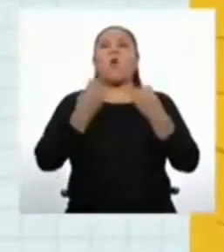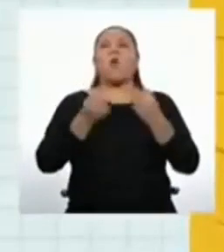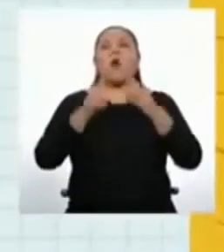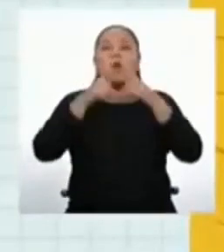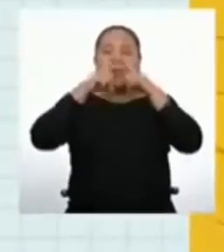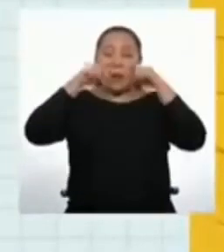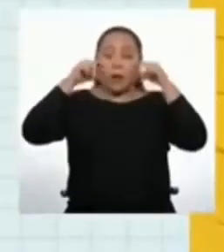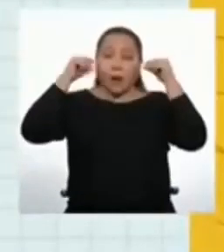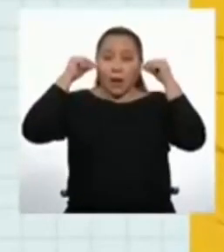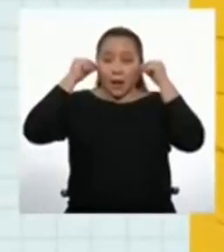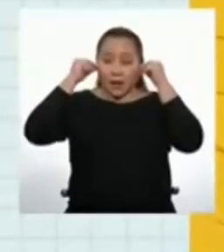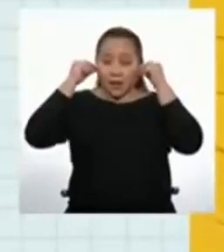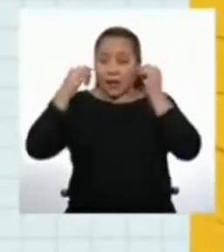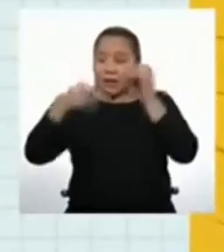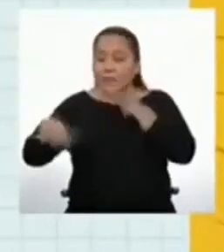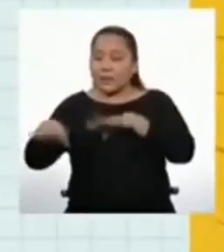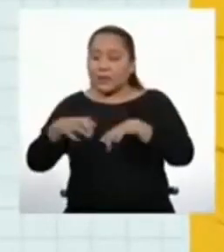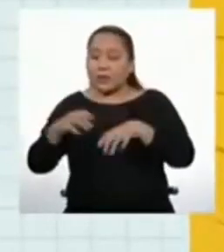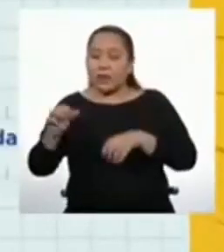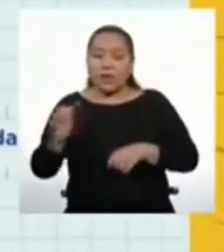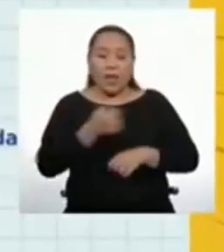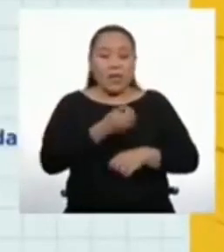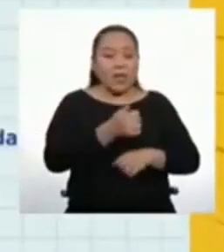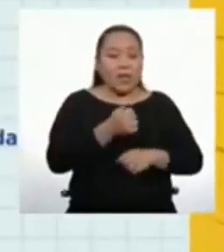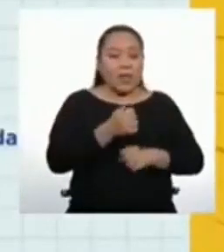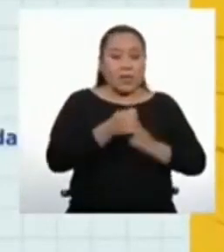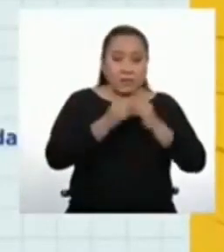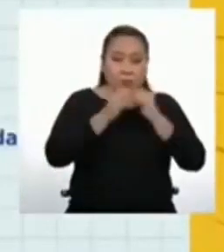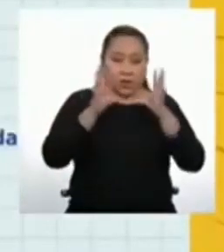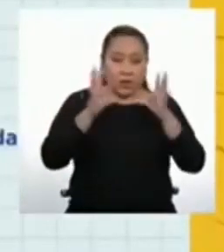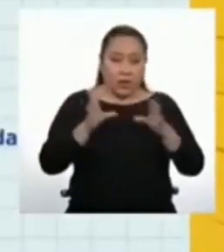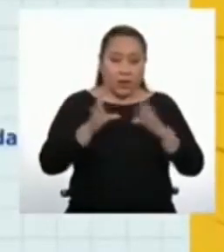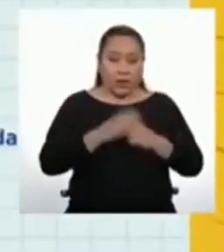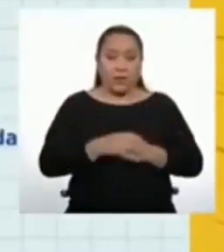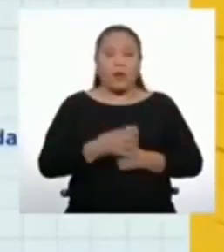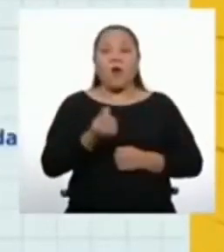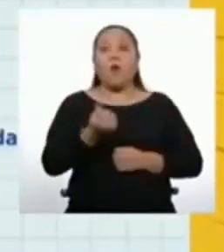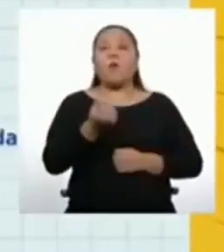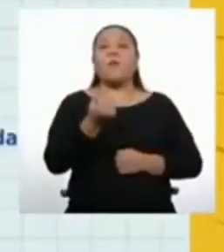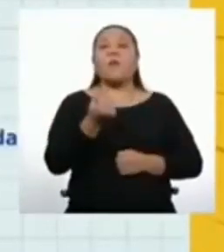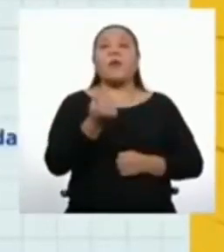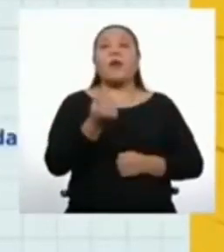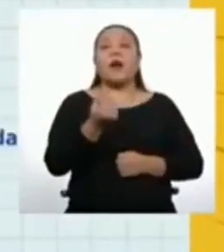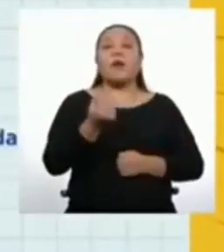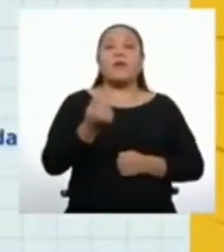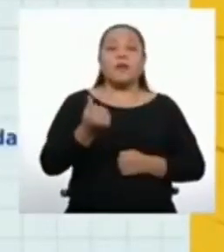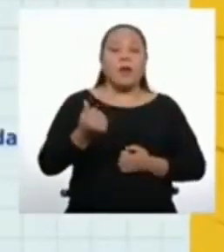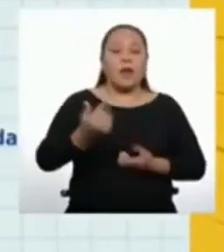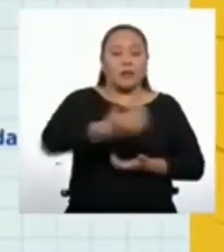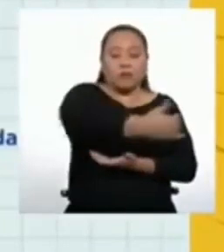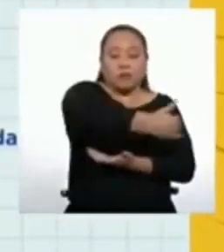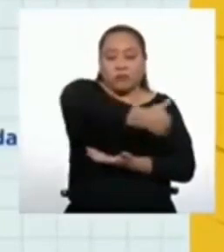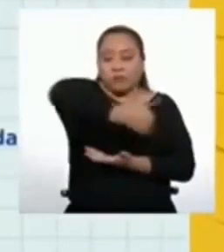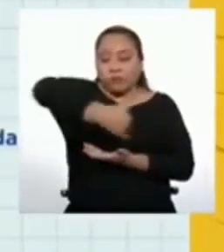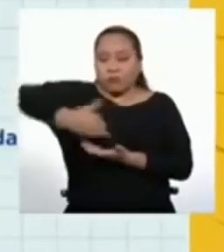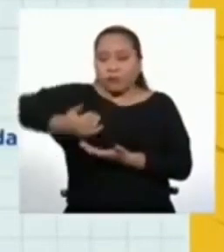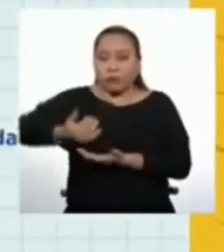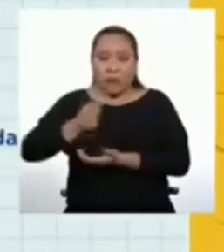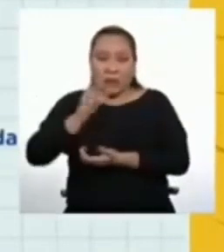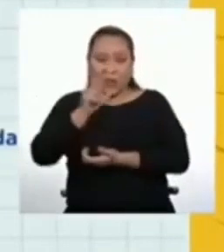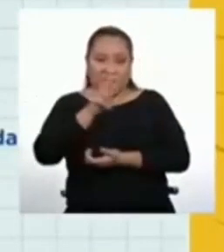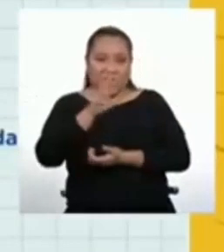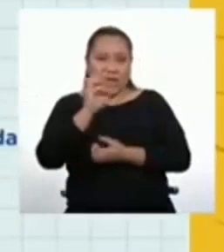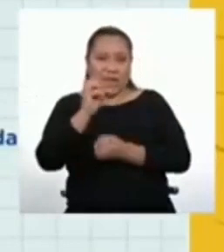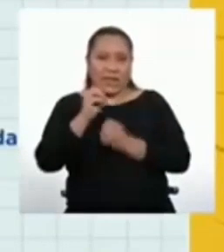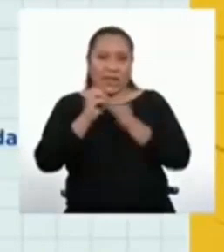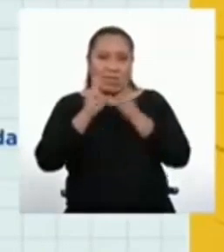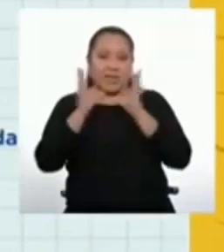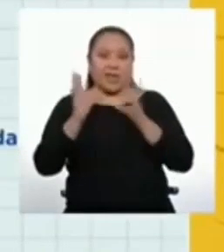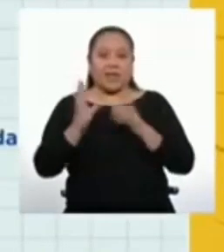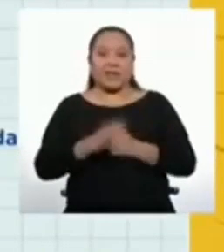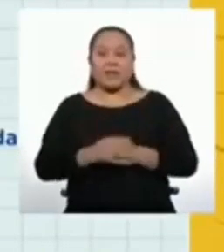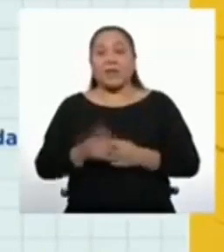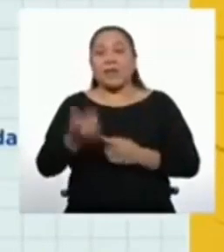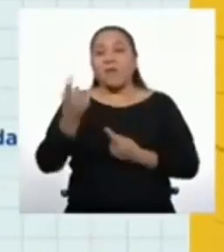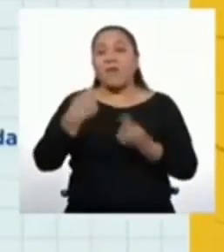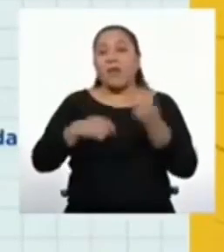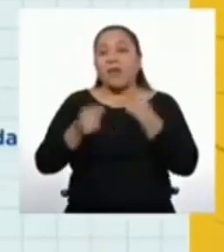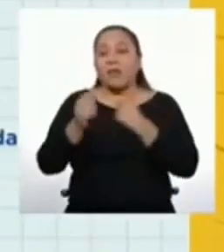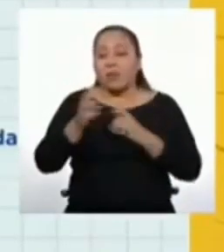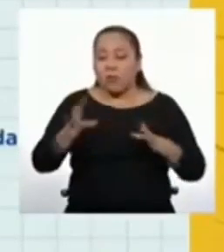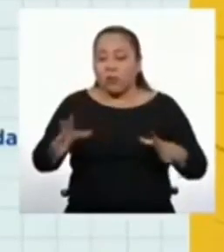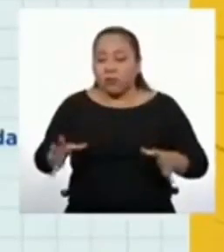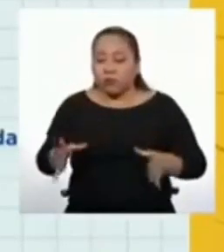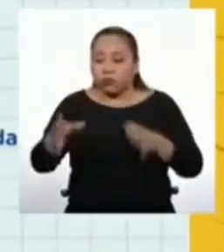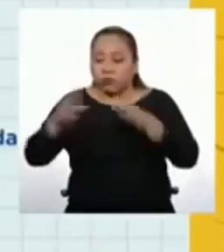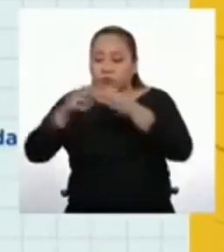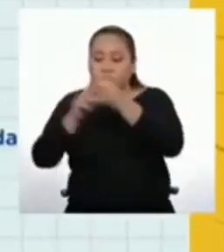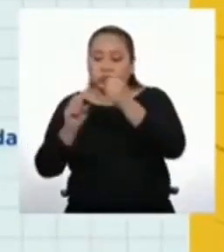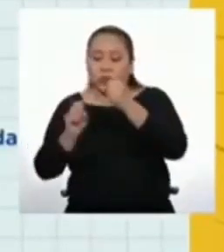se confeccionaron el décimo día? ¿Y cuánto dinero recaudarán al cabo de 30 días si cada paquete de 10 mascarillas